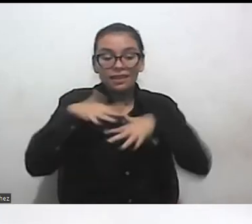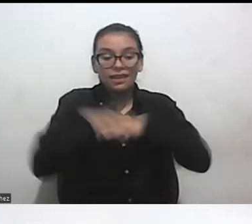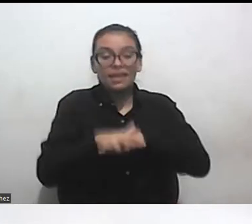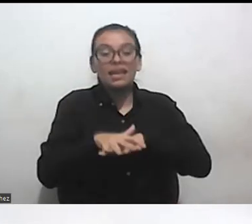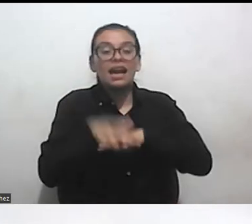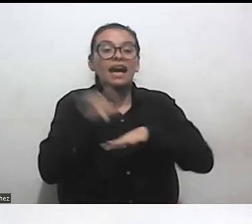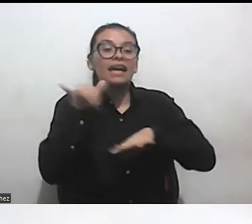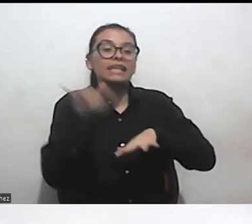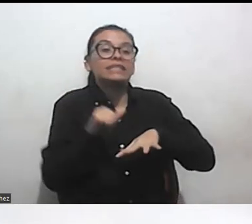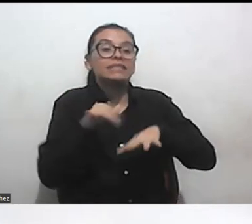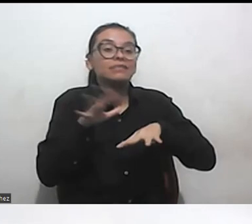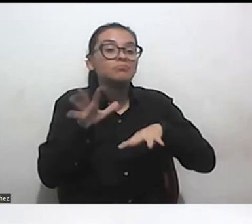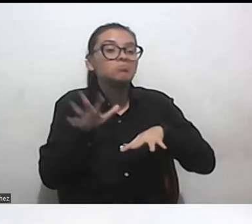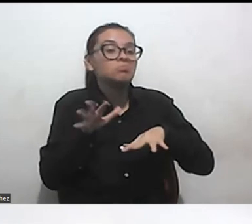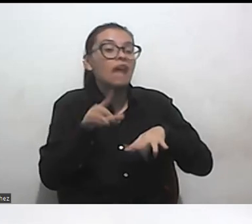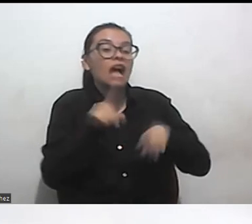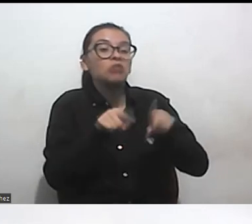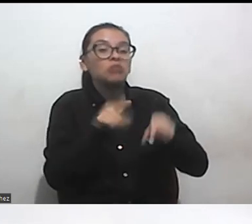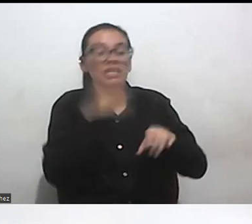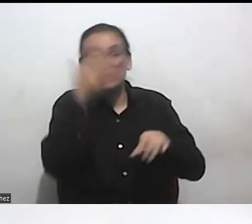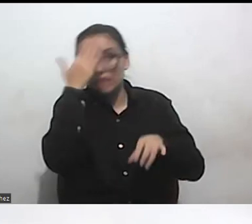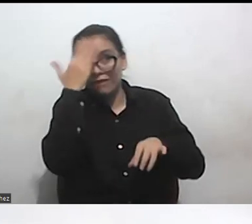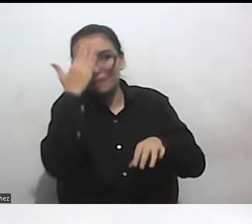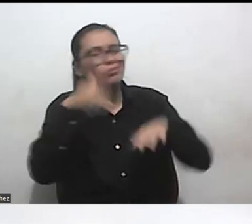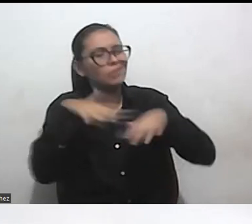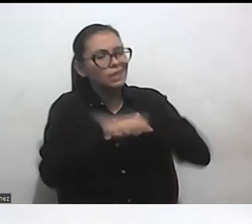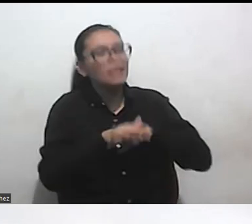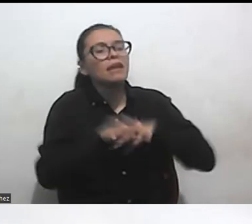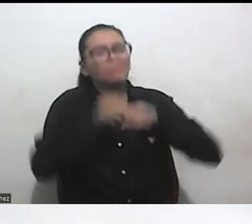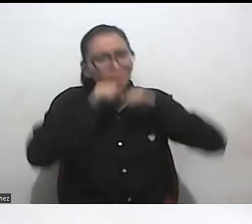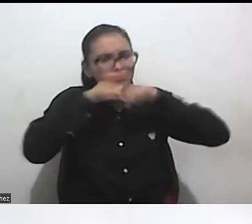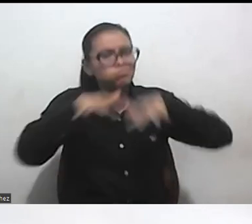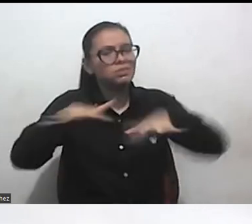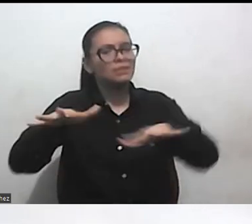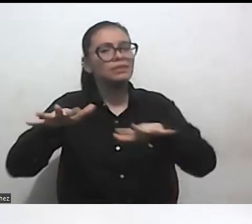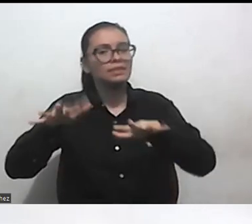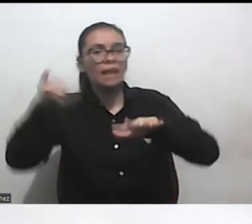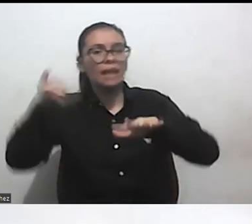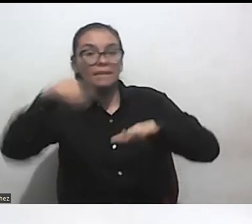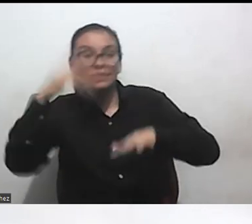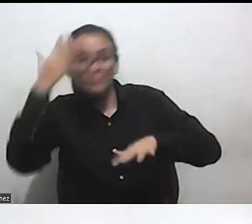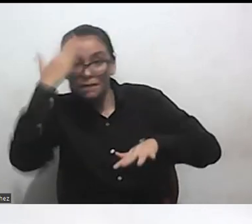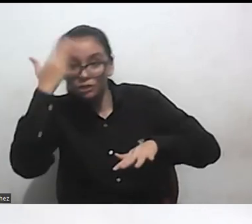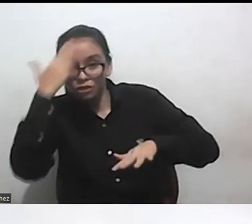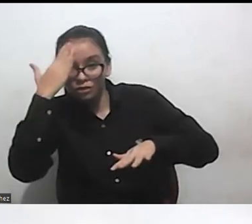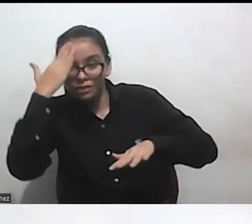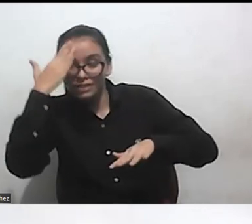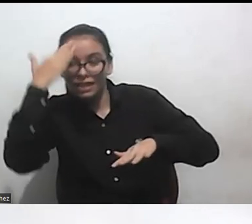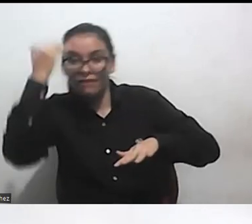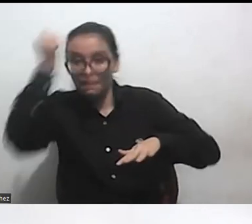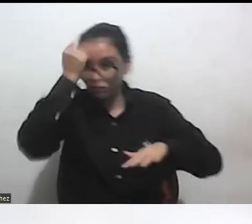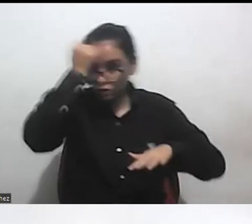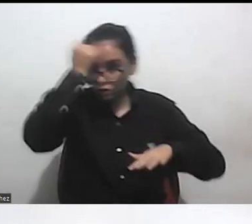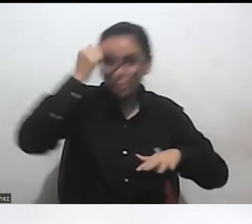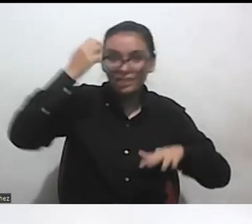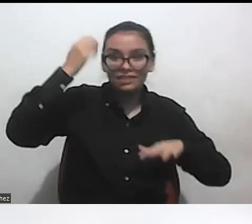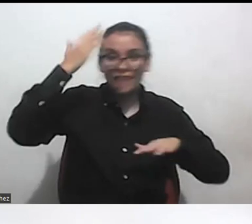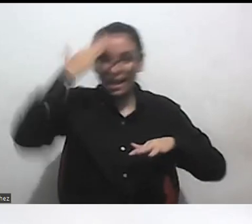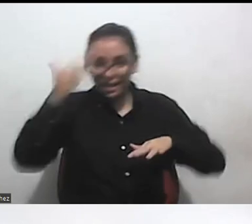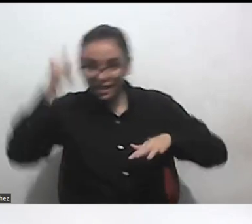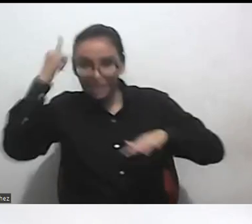y se convierta como en una cotidianidad ¿no? tanto de los estudiosos como de los o de las y los les